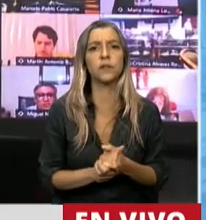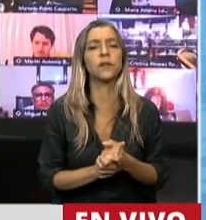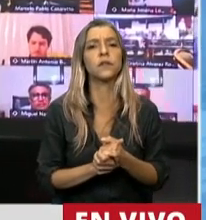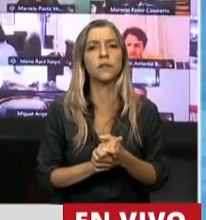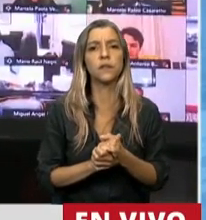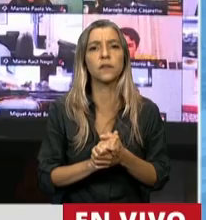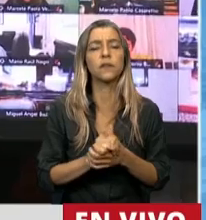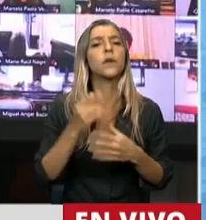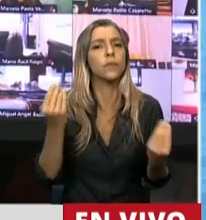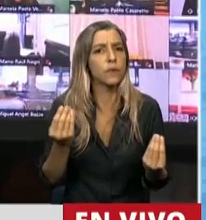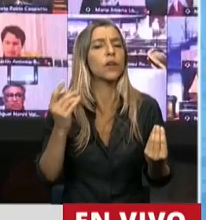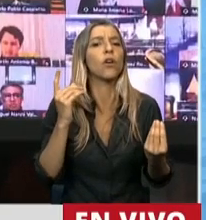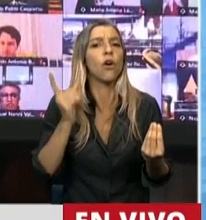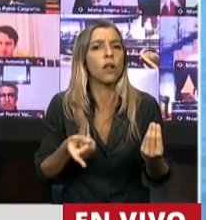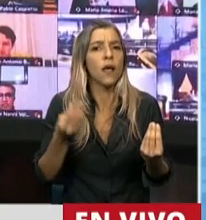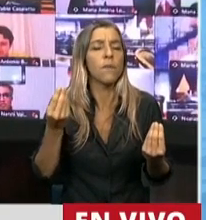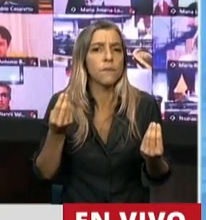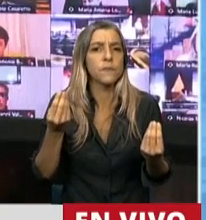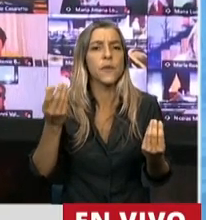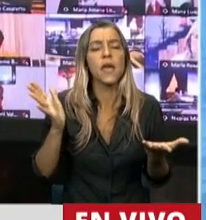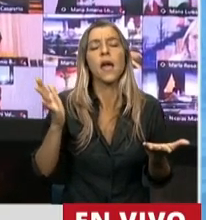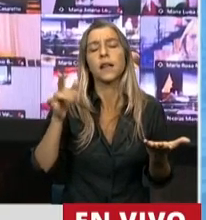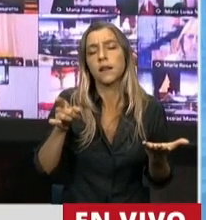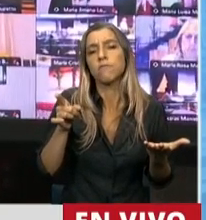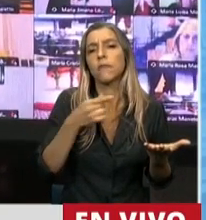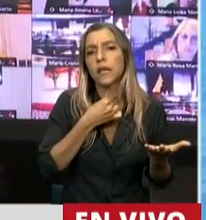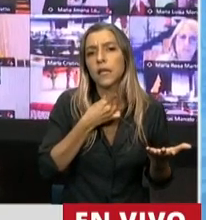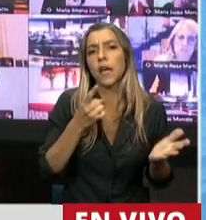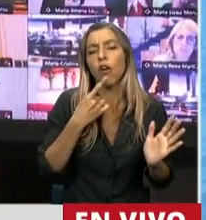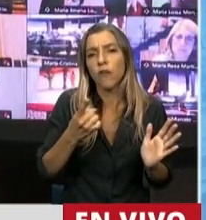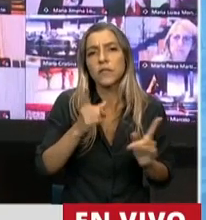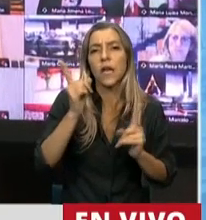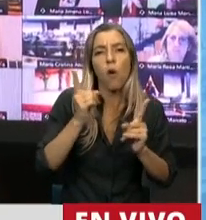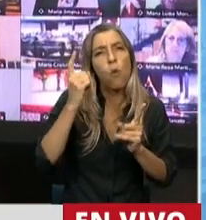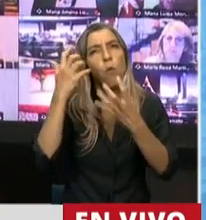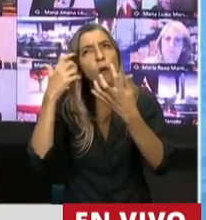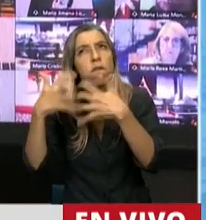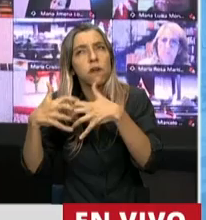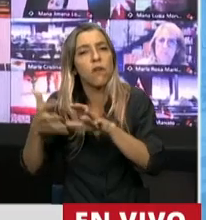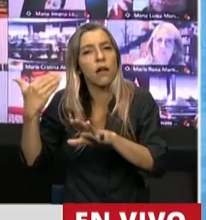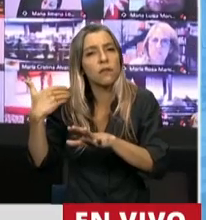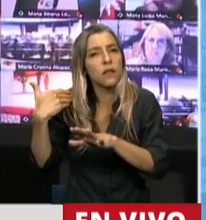Pero dicho esto, señor Presidente, creo que abonando un poco alguna reflexión anterior,